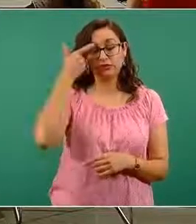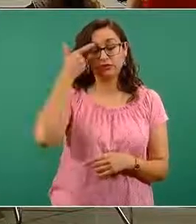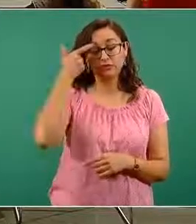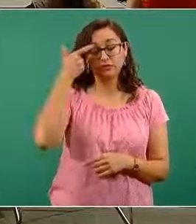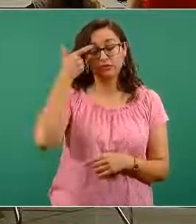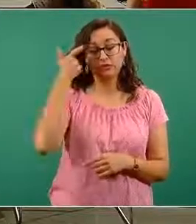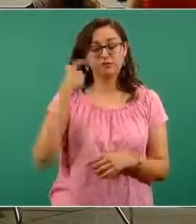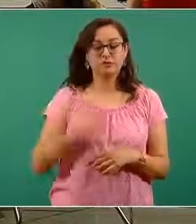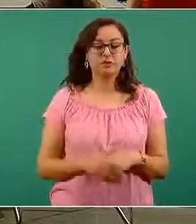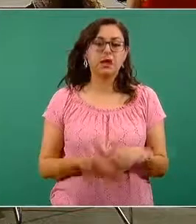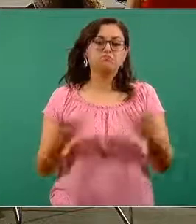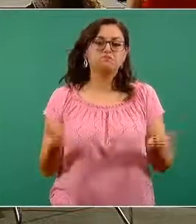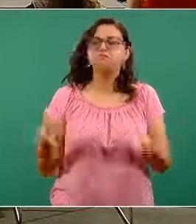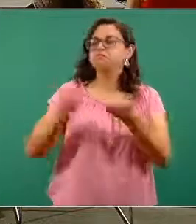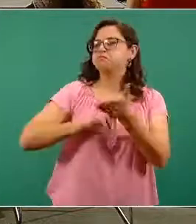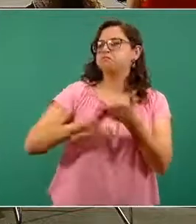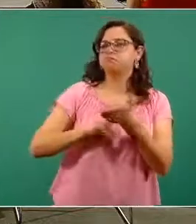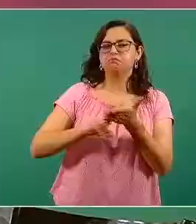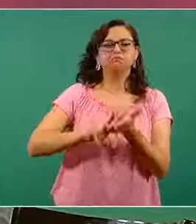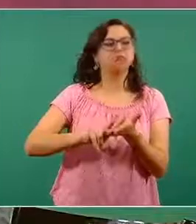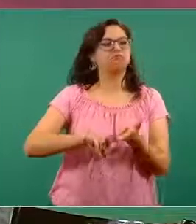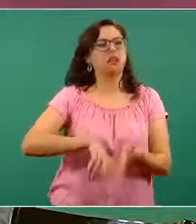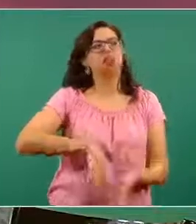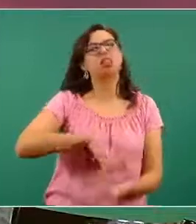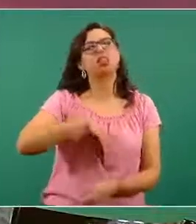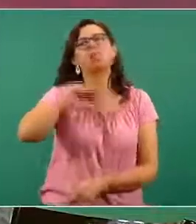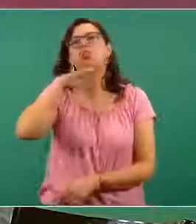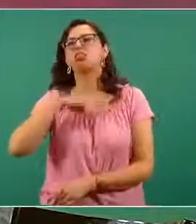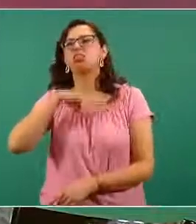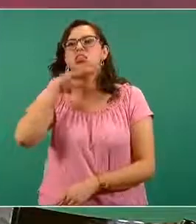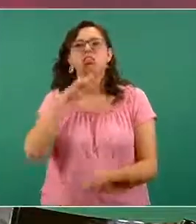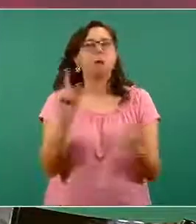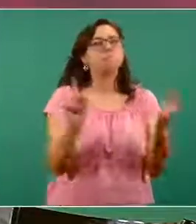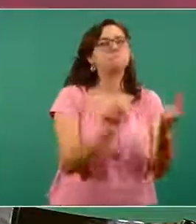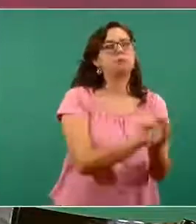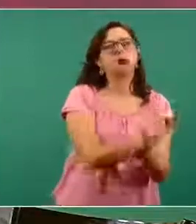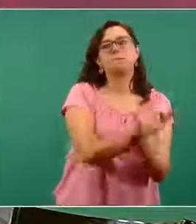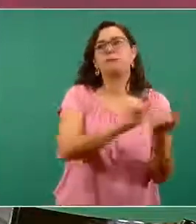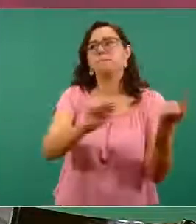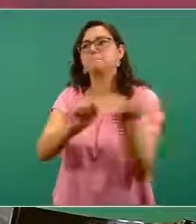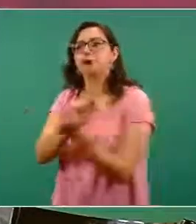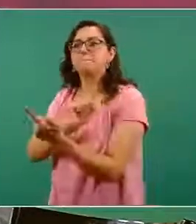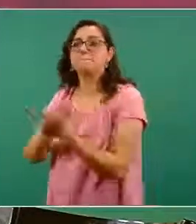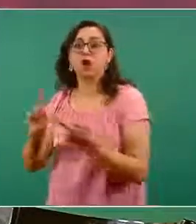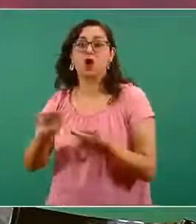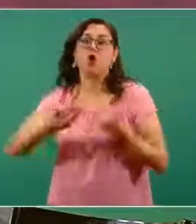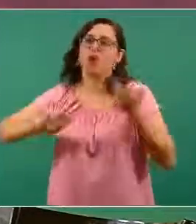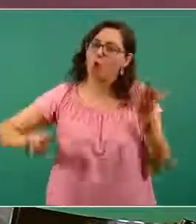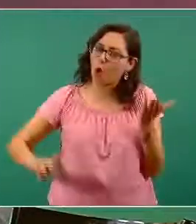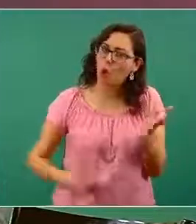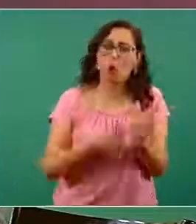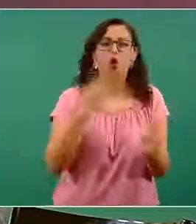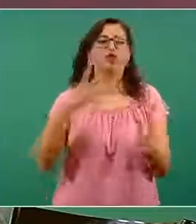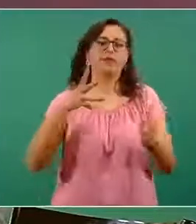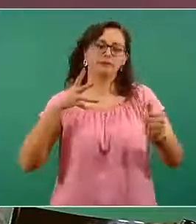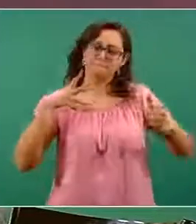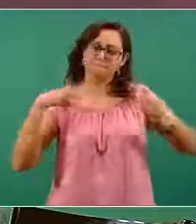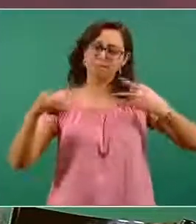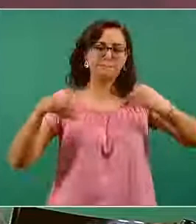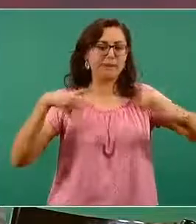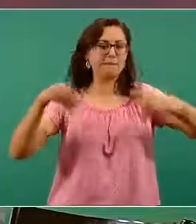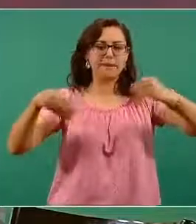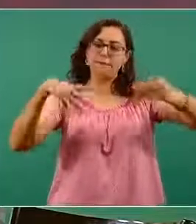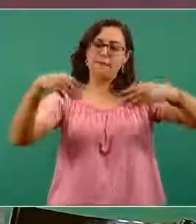contacto físico entre personas, existe, se incrementa el riesgo de que haya contagios en ese grupo de